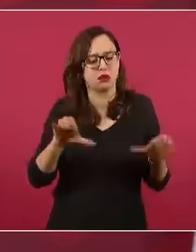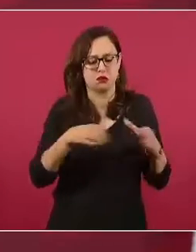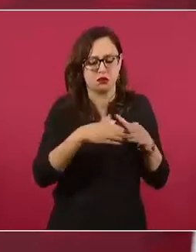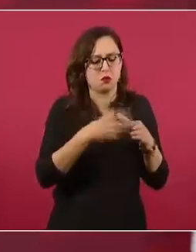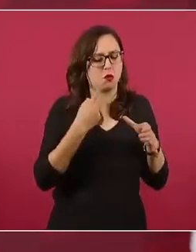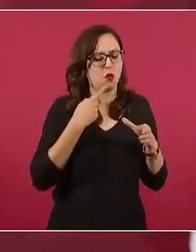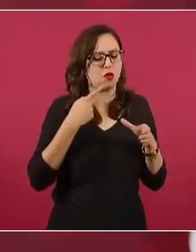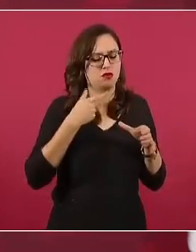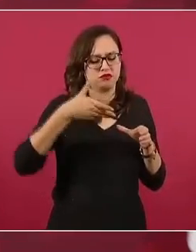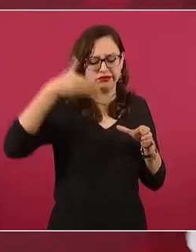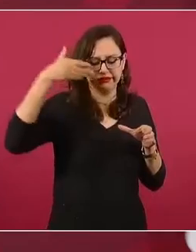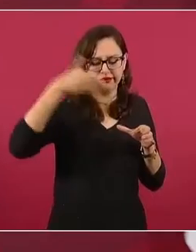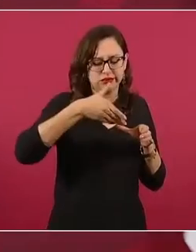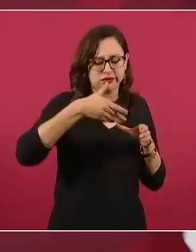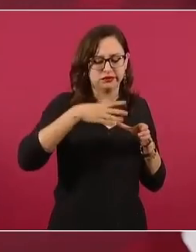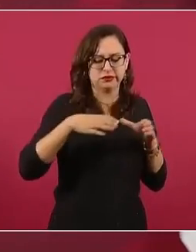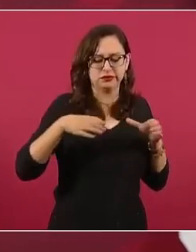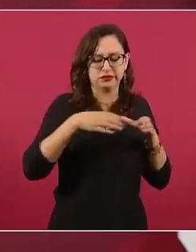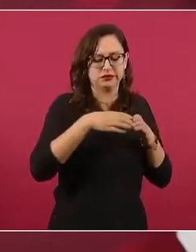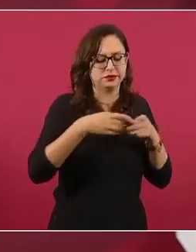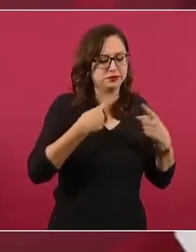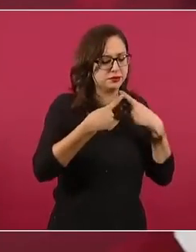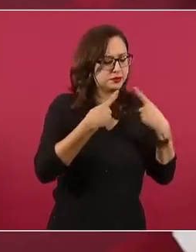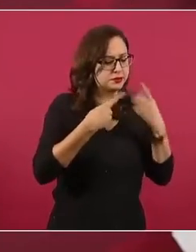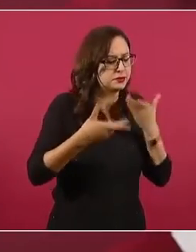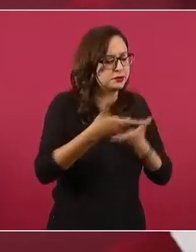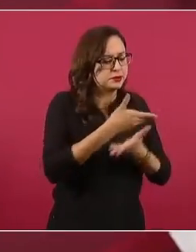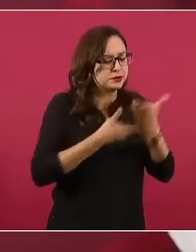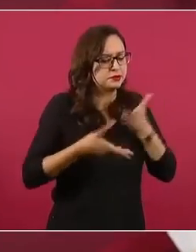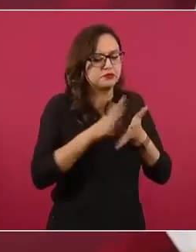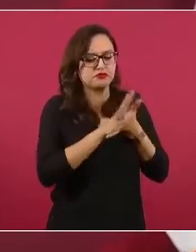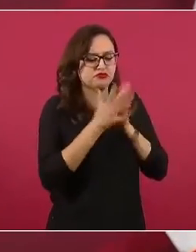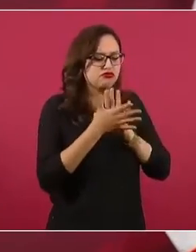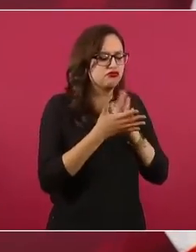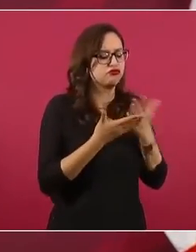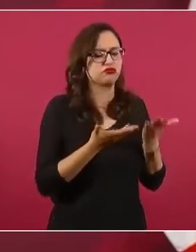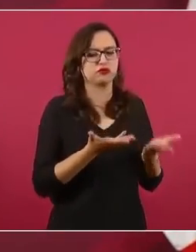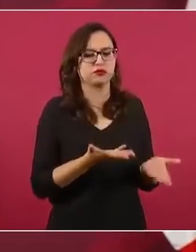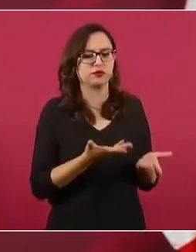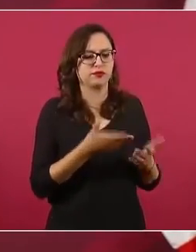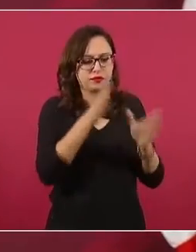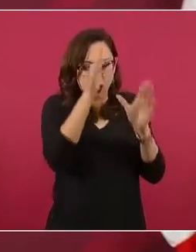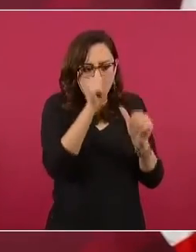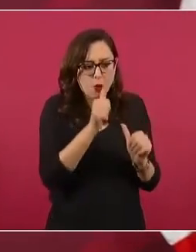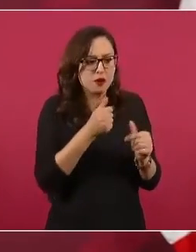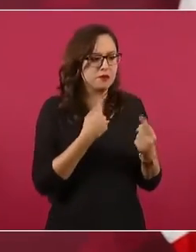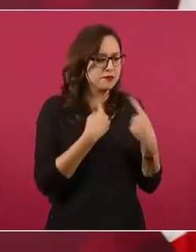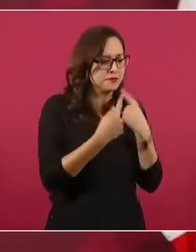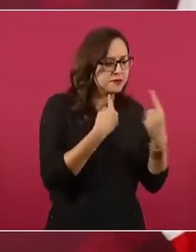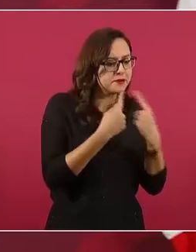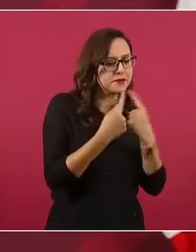con sus enjuagues, sus acuerdos.